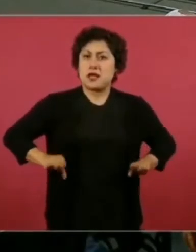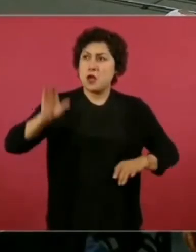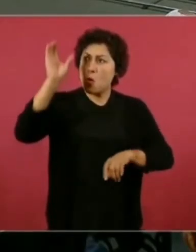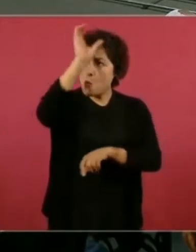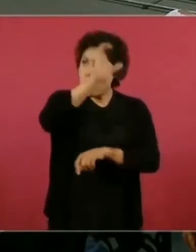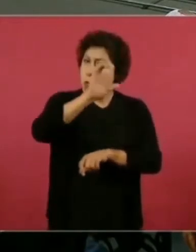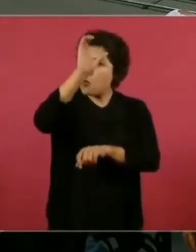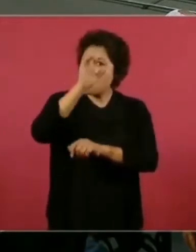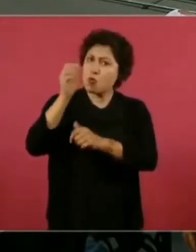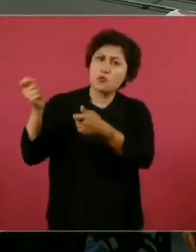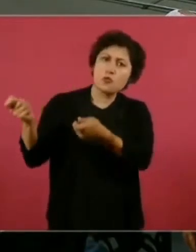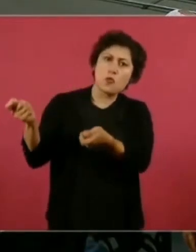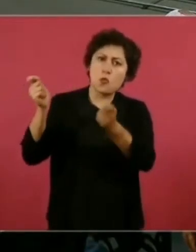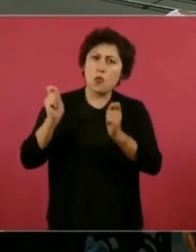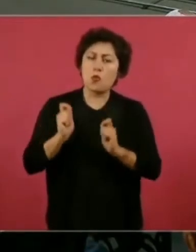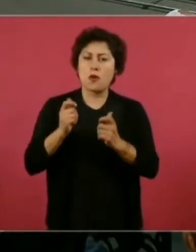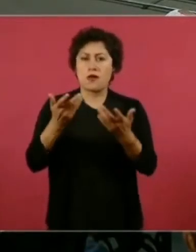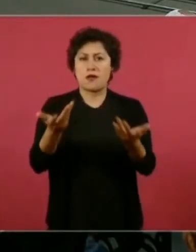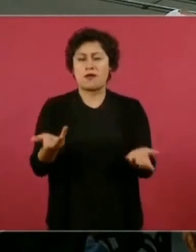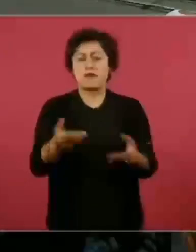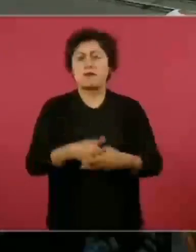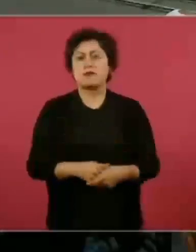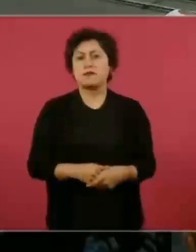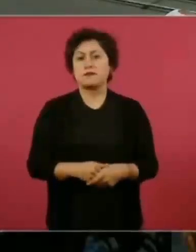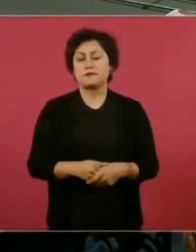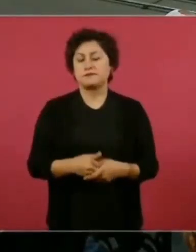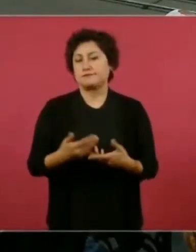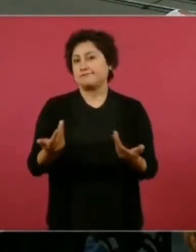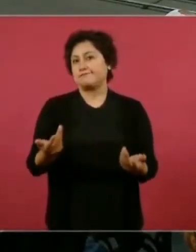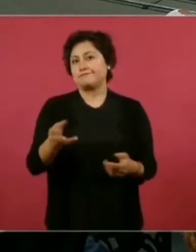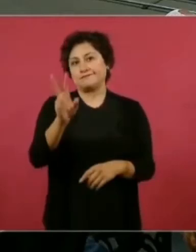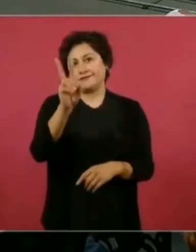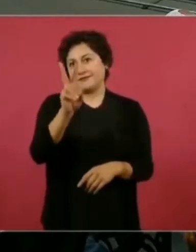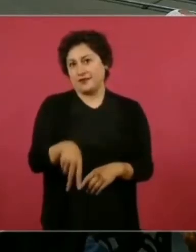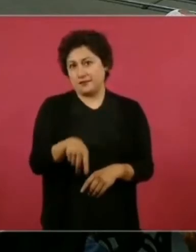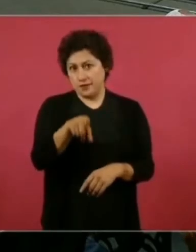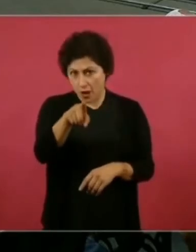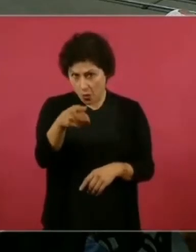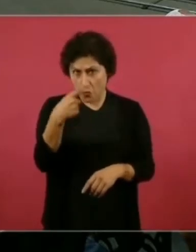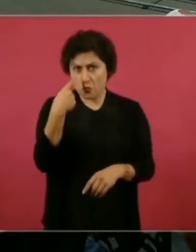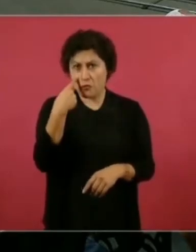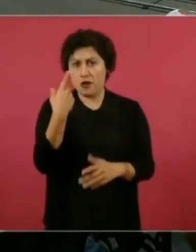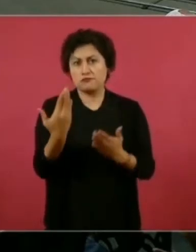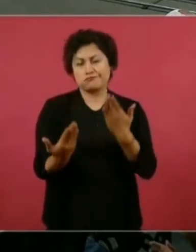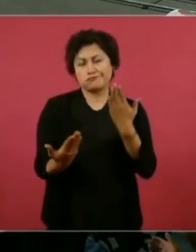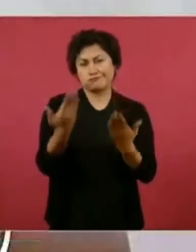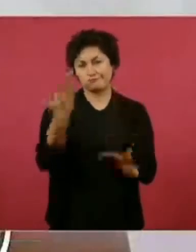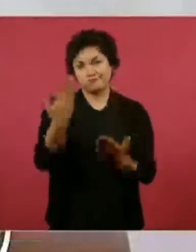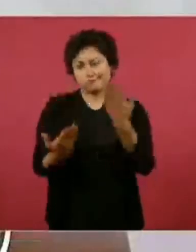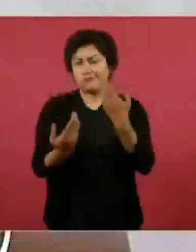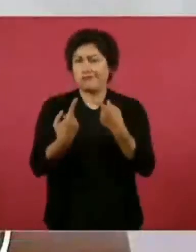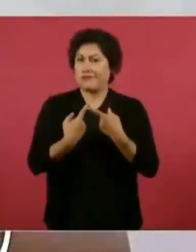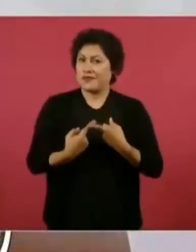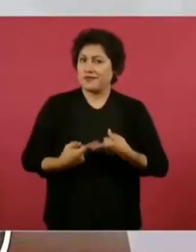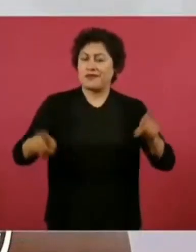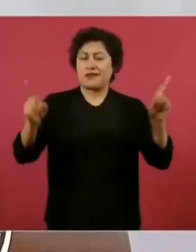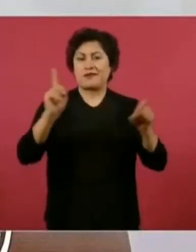a lo que sucede lamentablemente con nuestros hermanos estadounidenses.